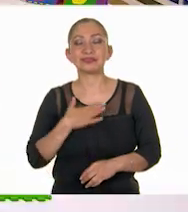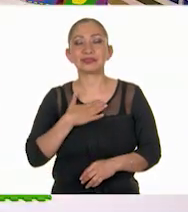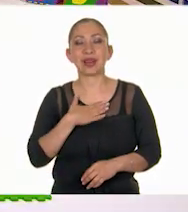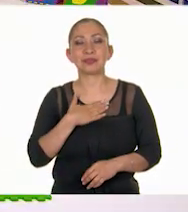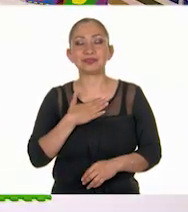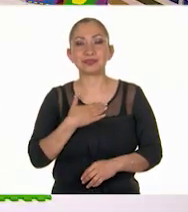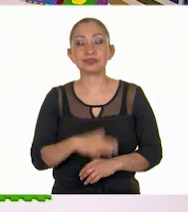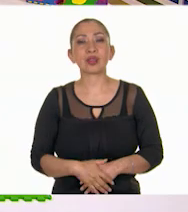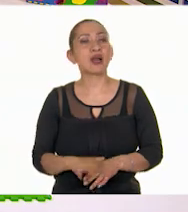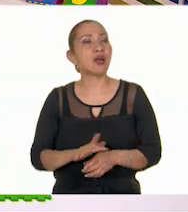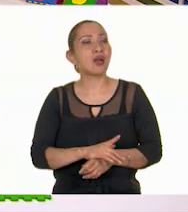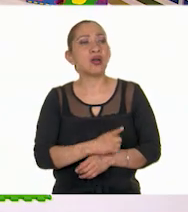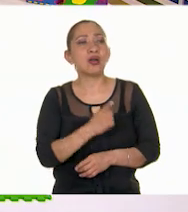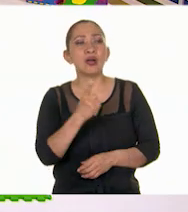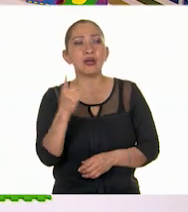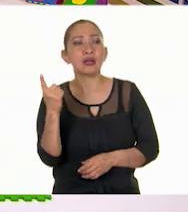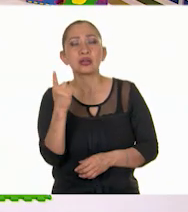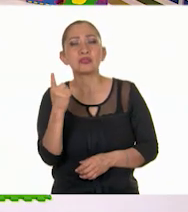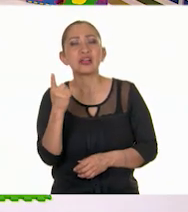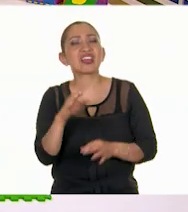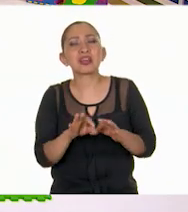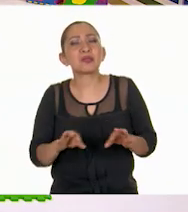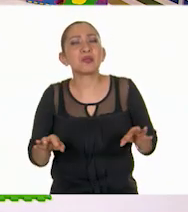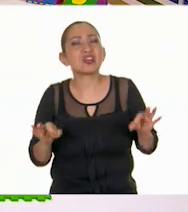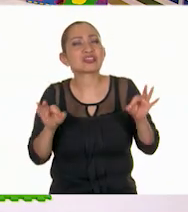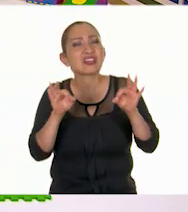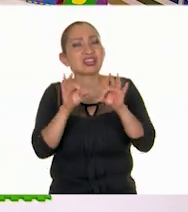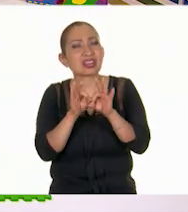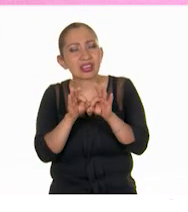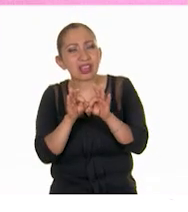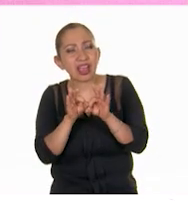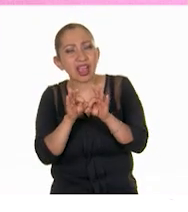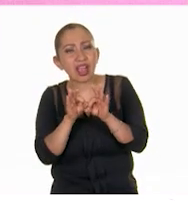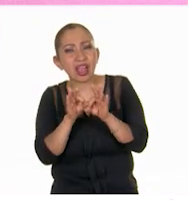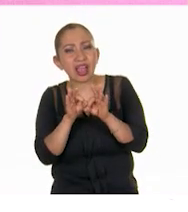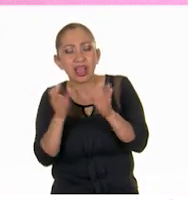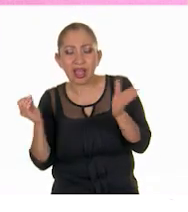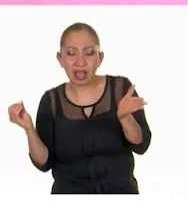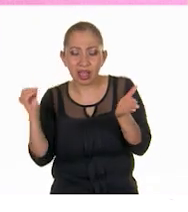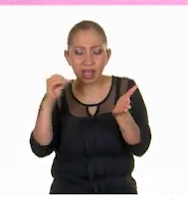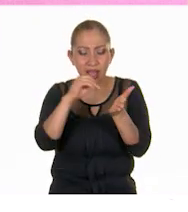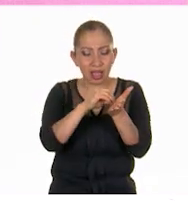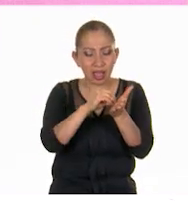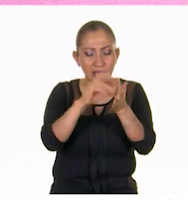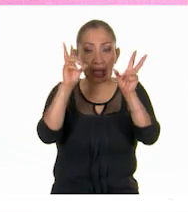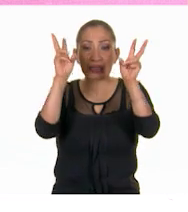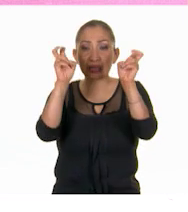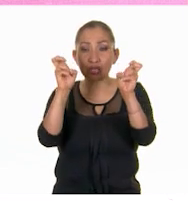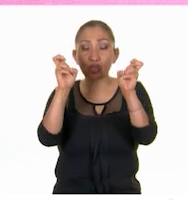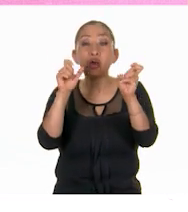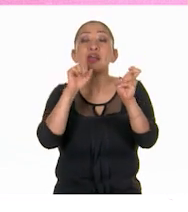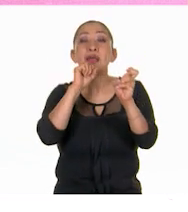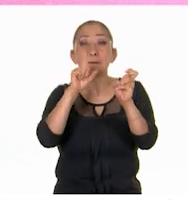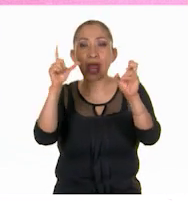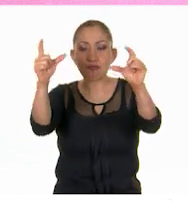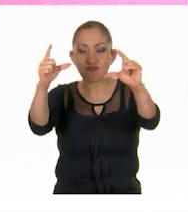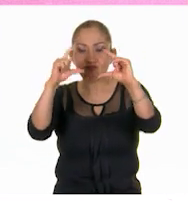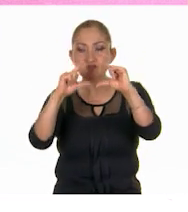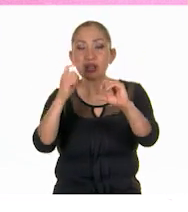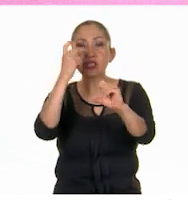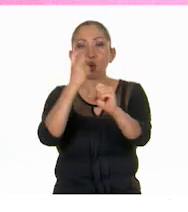¿Por qué es importante incluir títulos y subtítulos